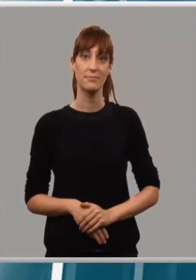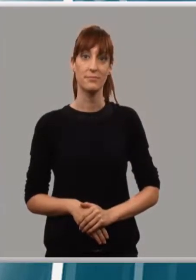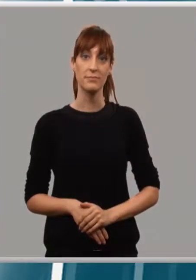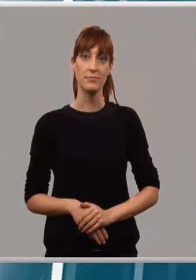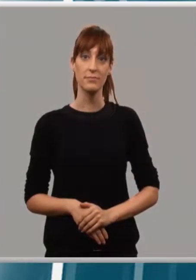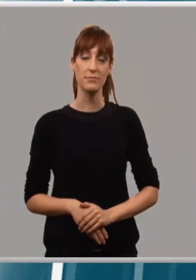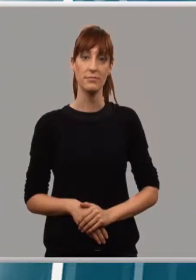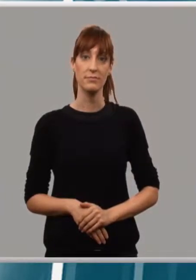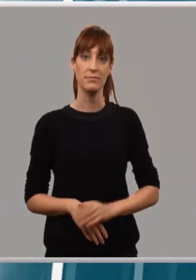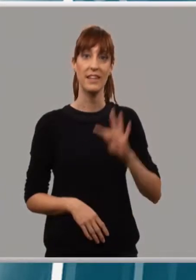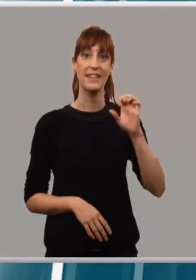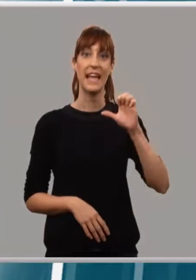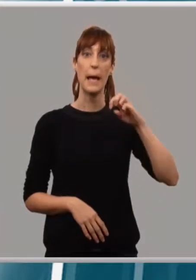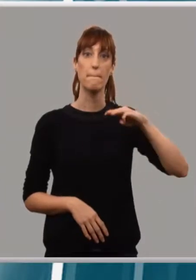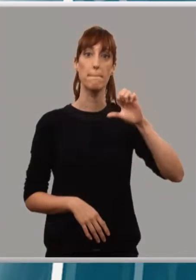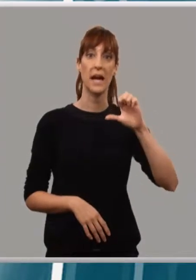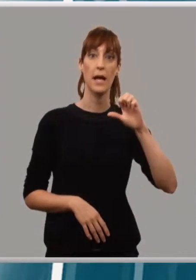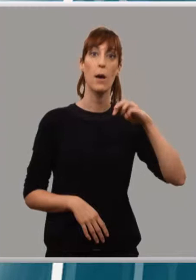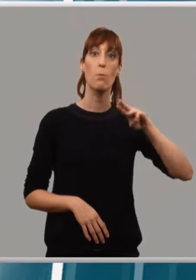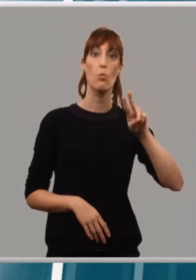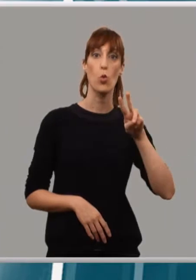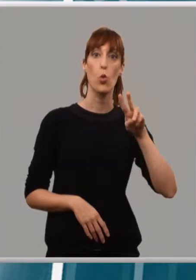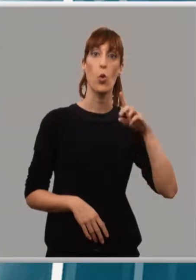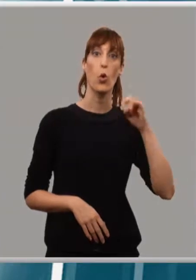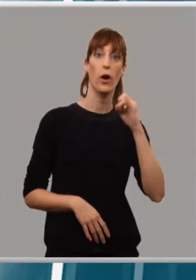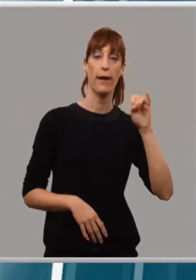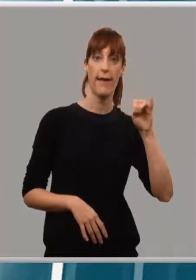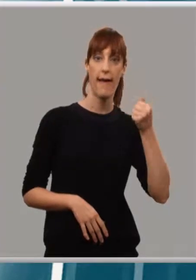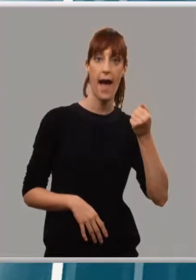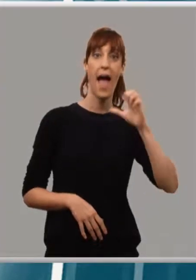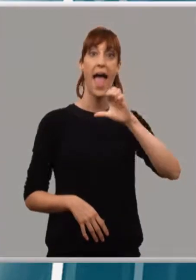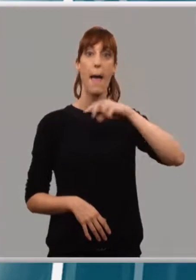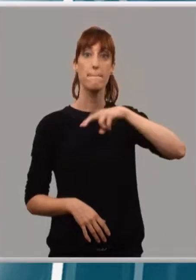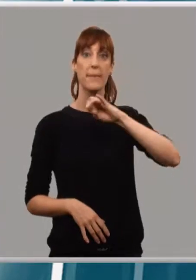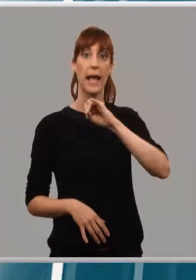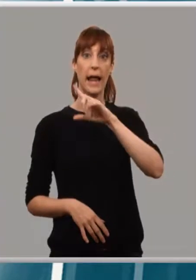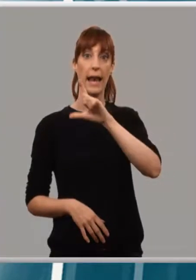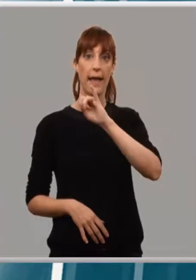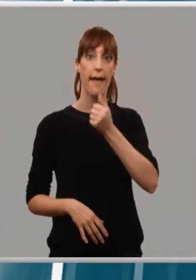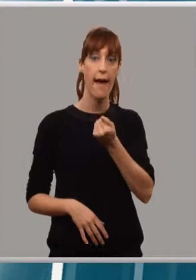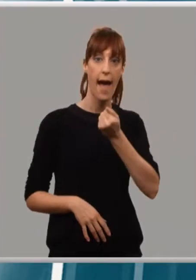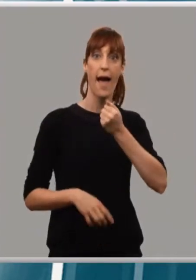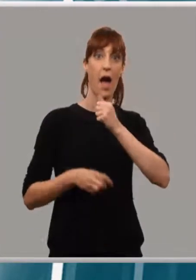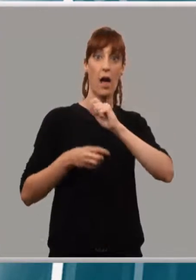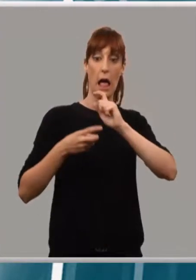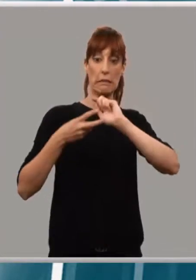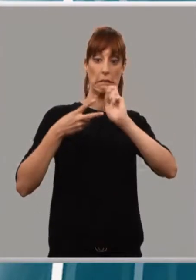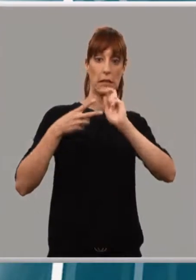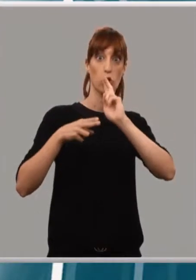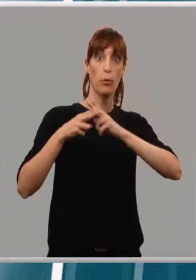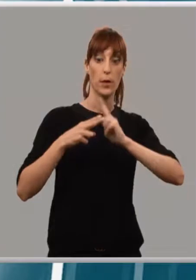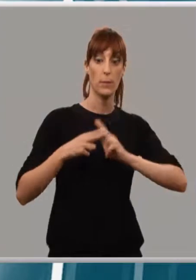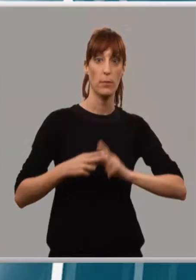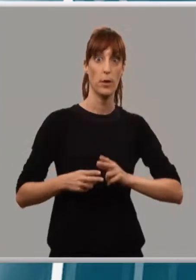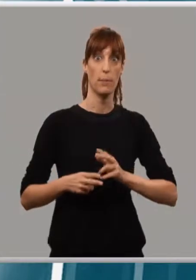Tene Mújica, Concepción Arenal o Emilia Pardo Bazán son nombres de algunas escritoras españolas que han tenido diferente